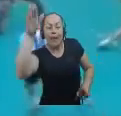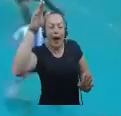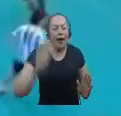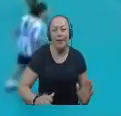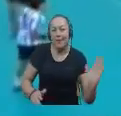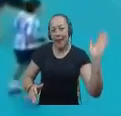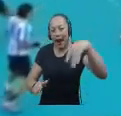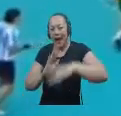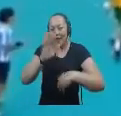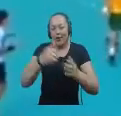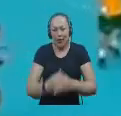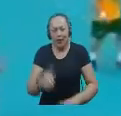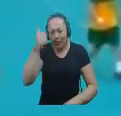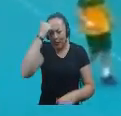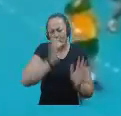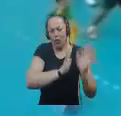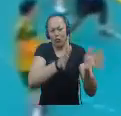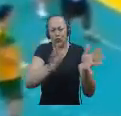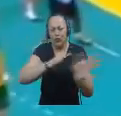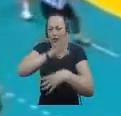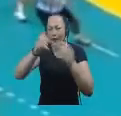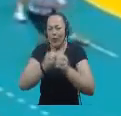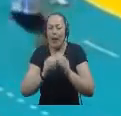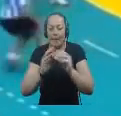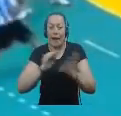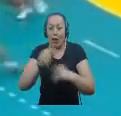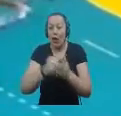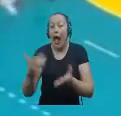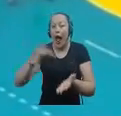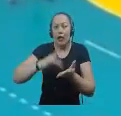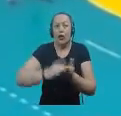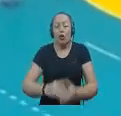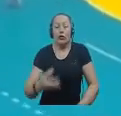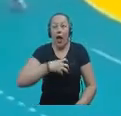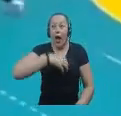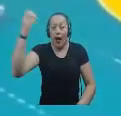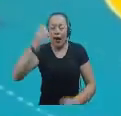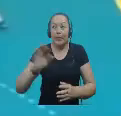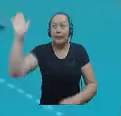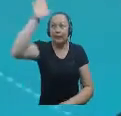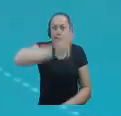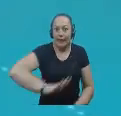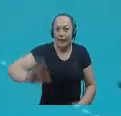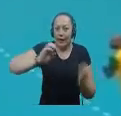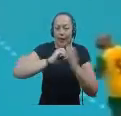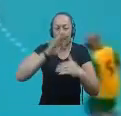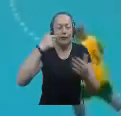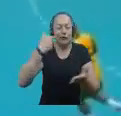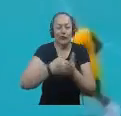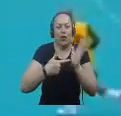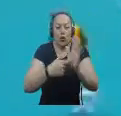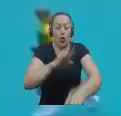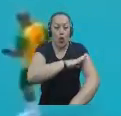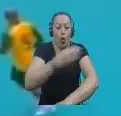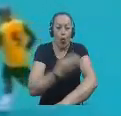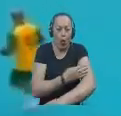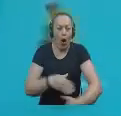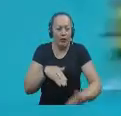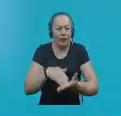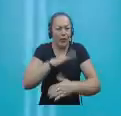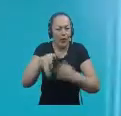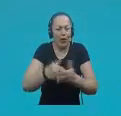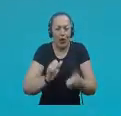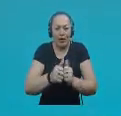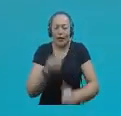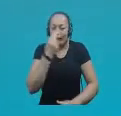entrenados por la docente Nelly Rodríguez que han llegado a participar en campeonatos departamentales Demostrando las fortalezas de este deporte y el